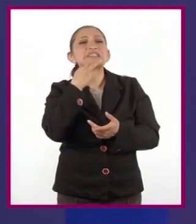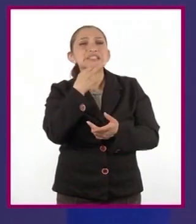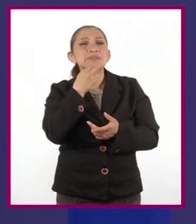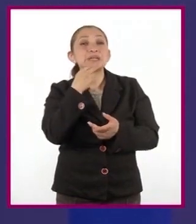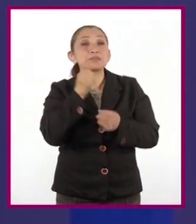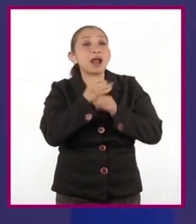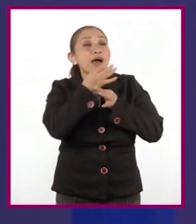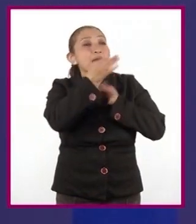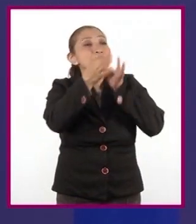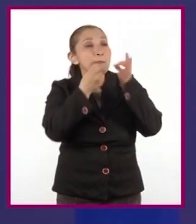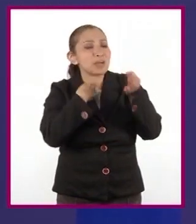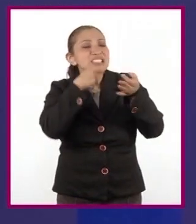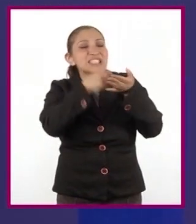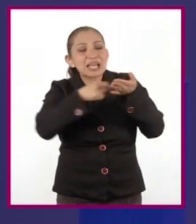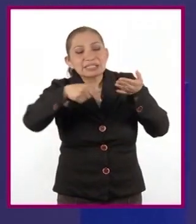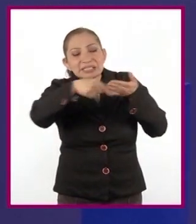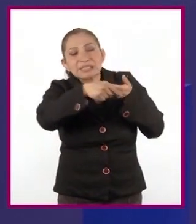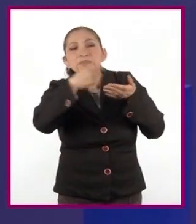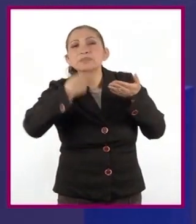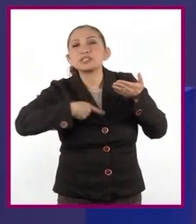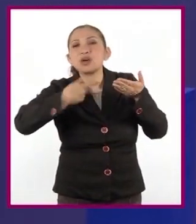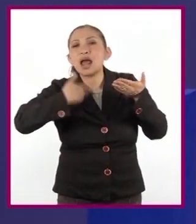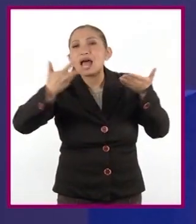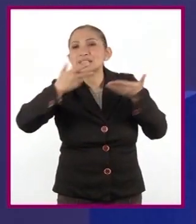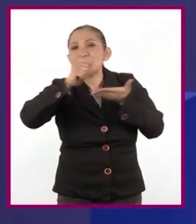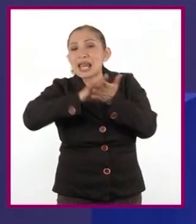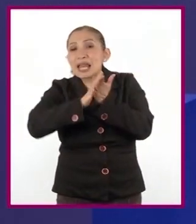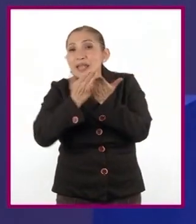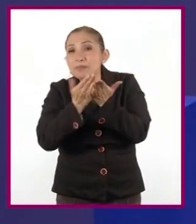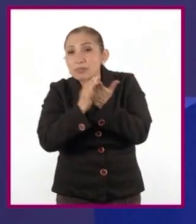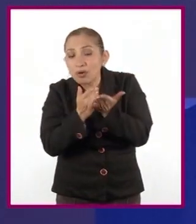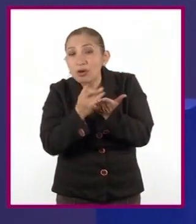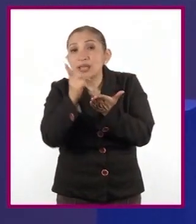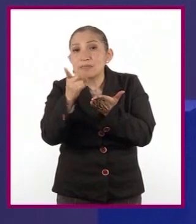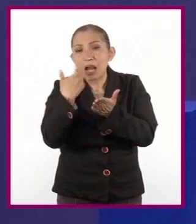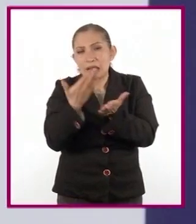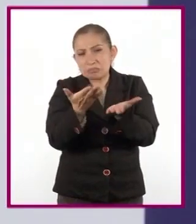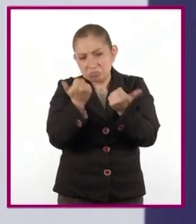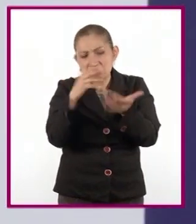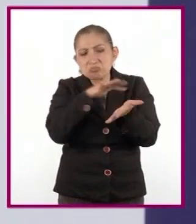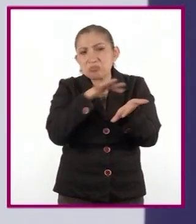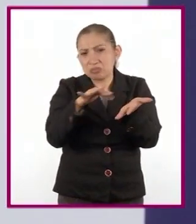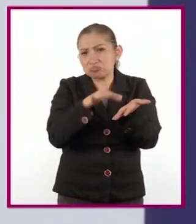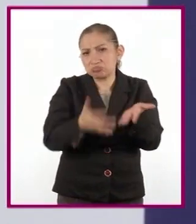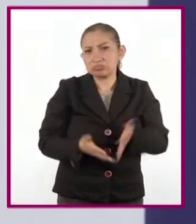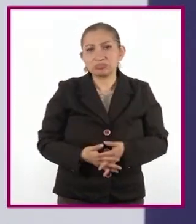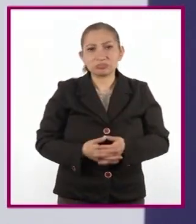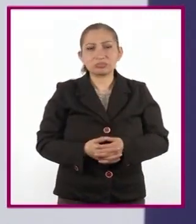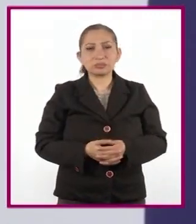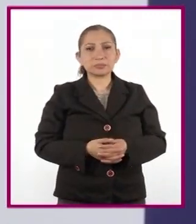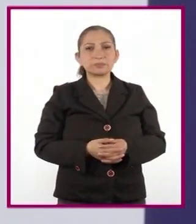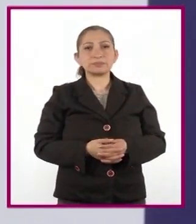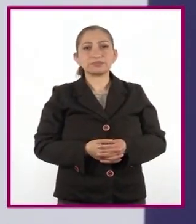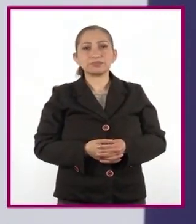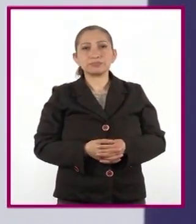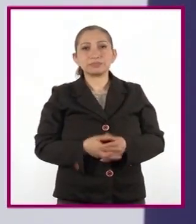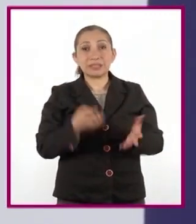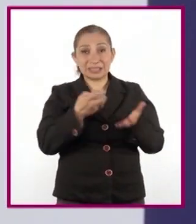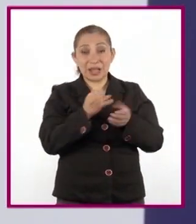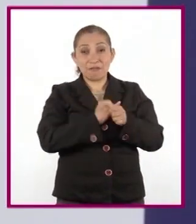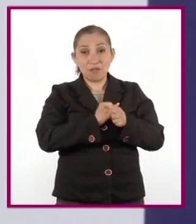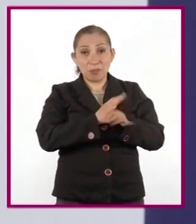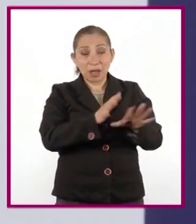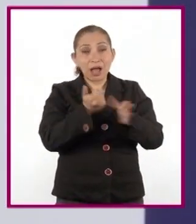al lector sobre el autor de la obra y persuadirlo para que la lea. Esta información